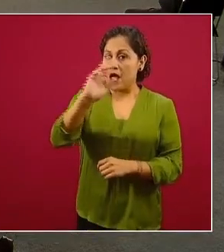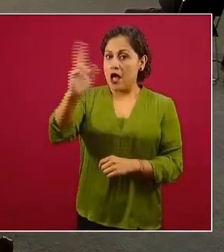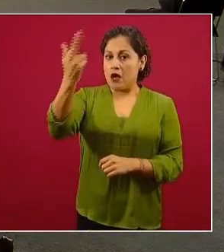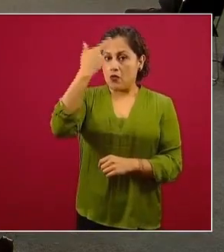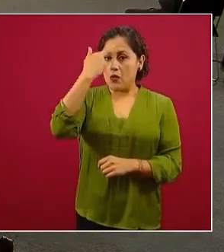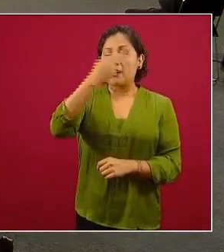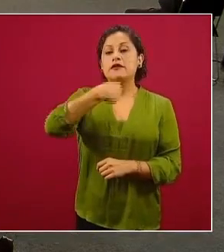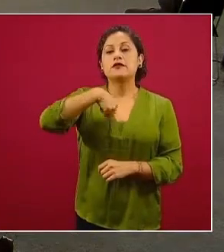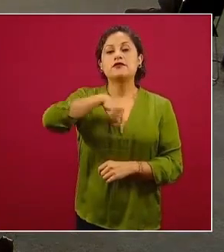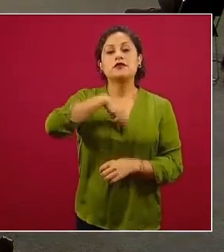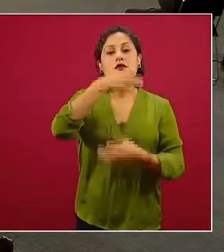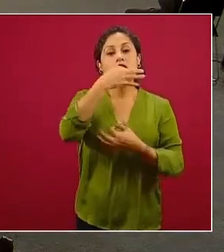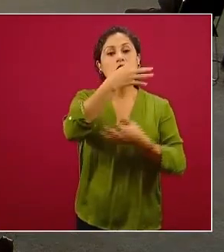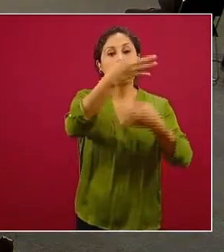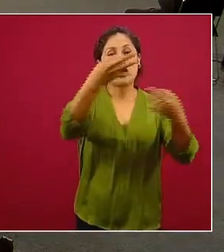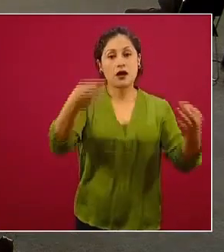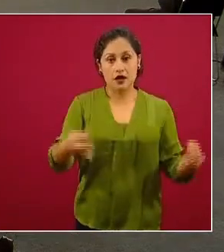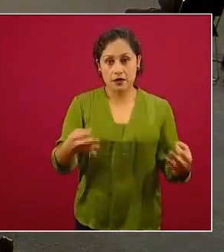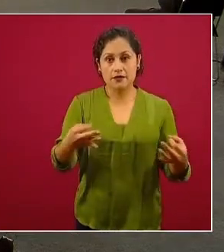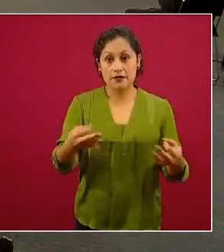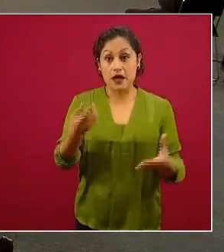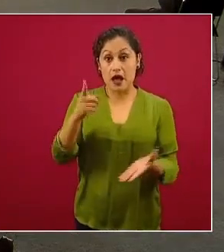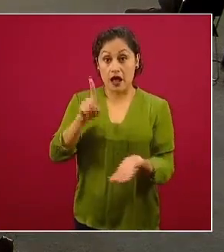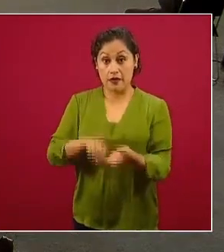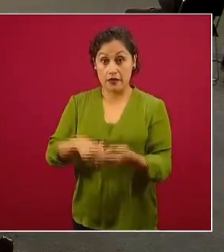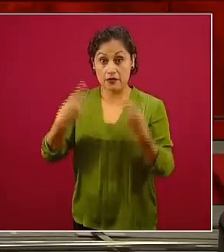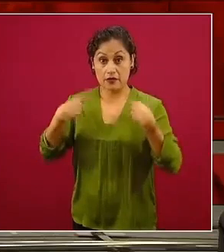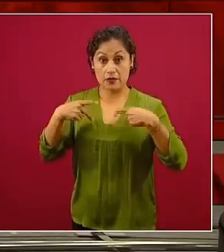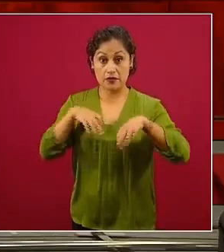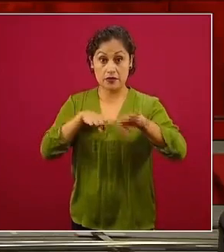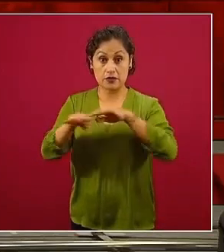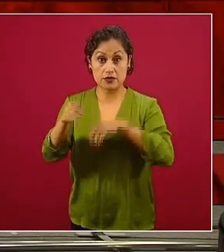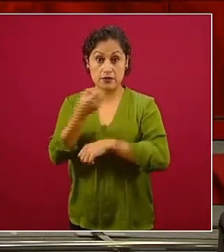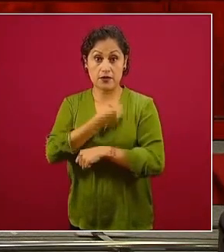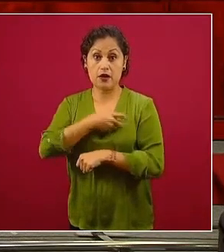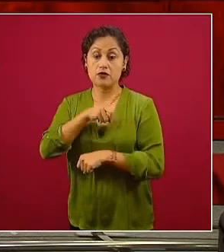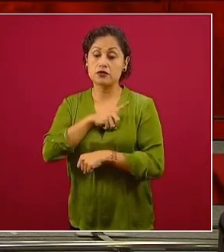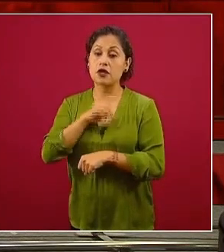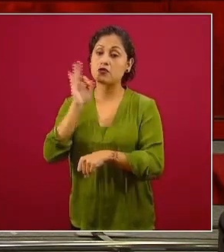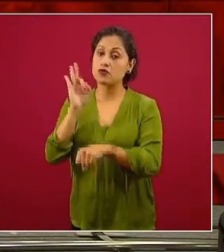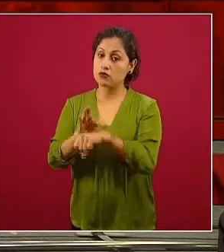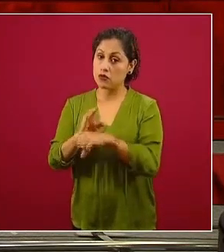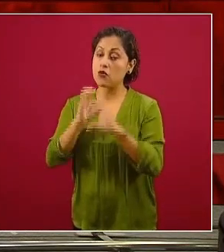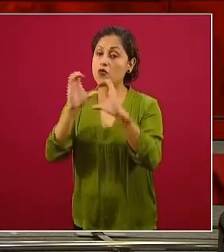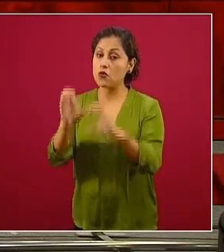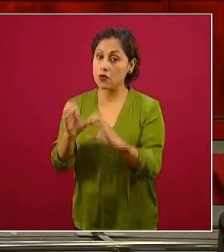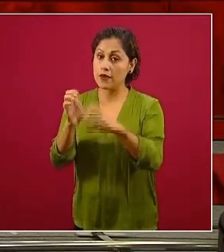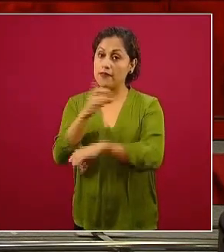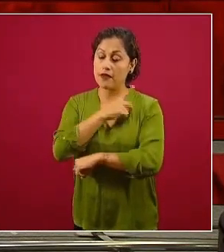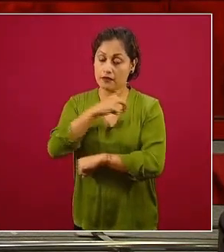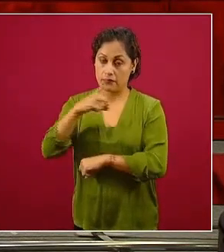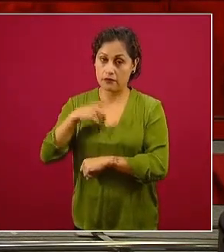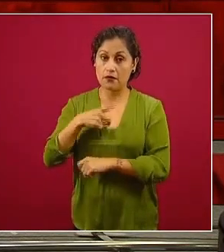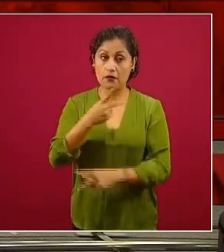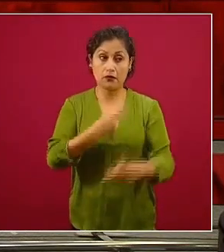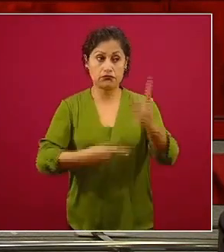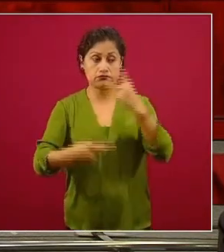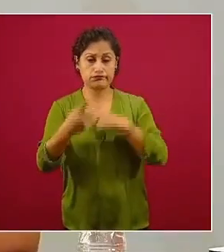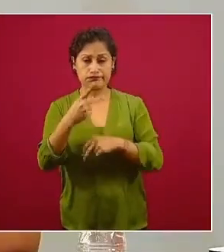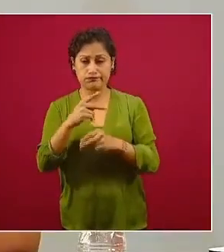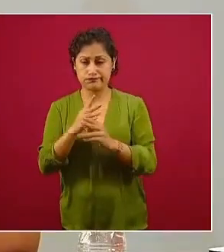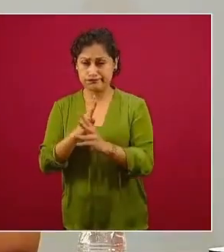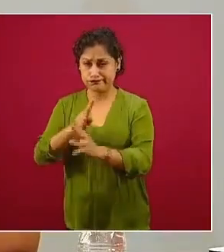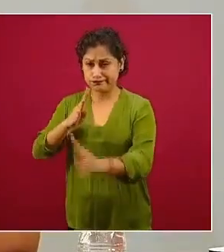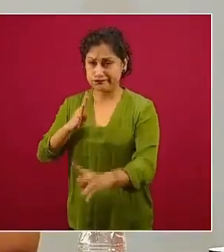la salud del personal que labora con nosotros. Es muy importante todo esto y que usted siga